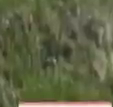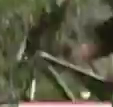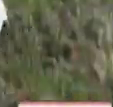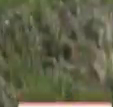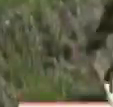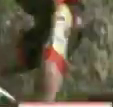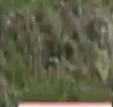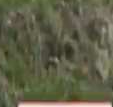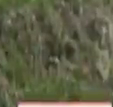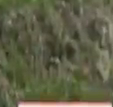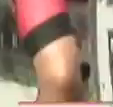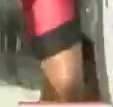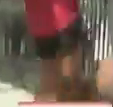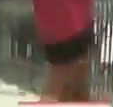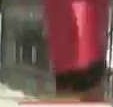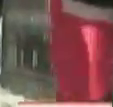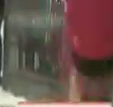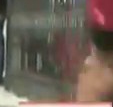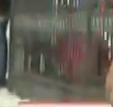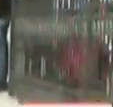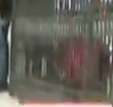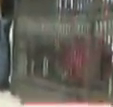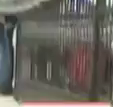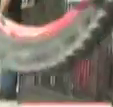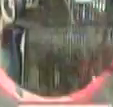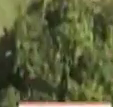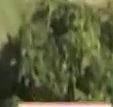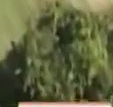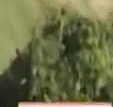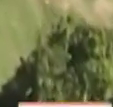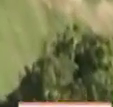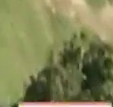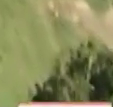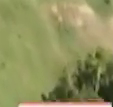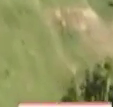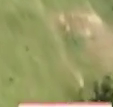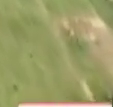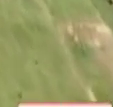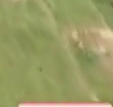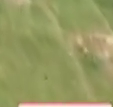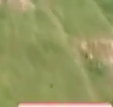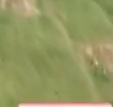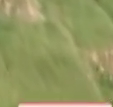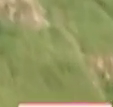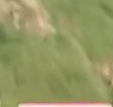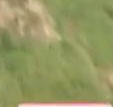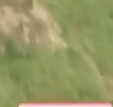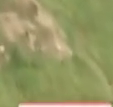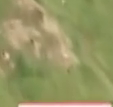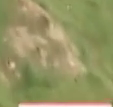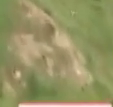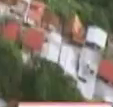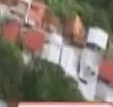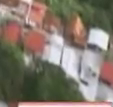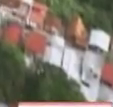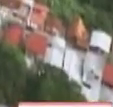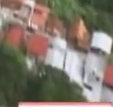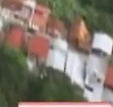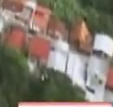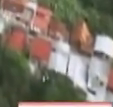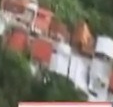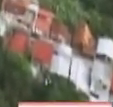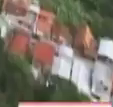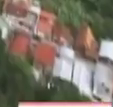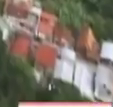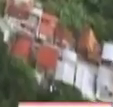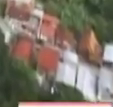agosto de cada año Para disputarse el mejor evento de ciclismo desarrollado en el continente americano Aquí le